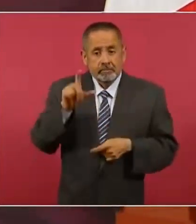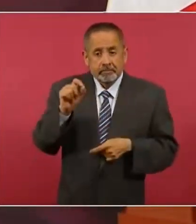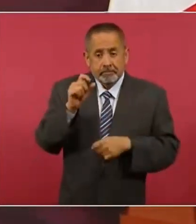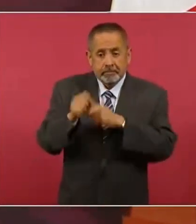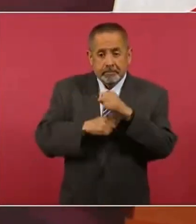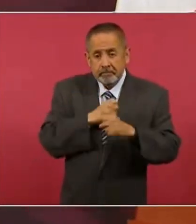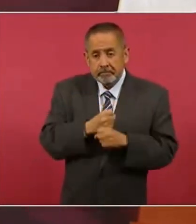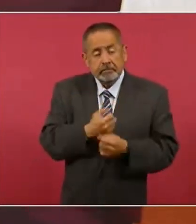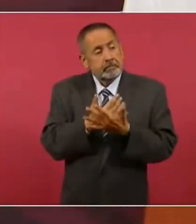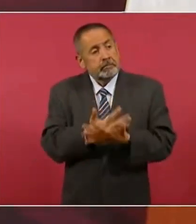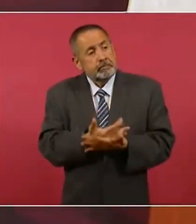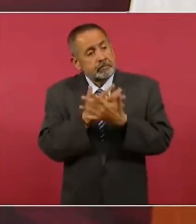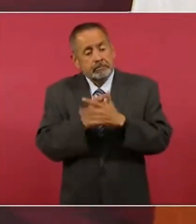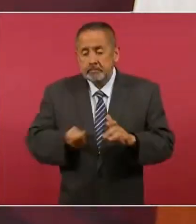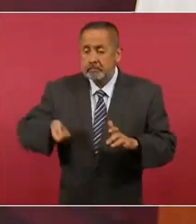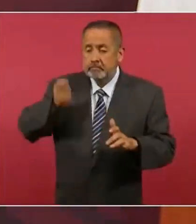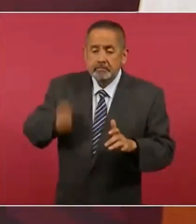condena.